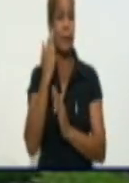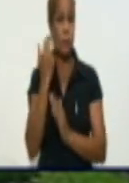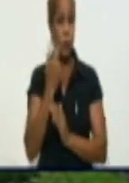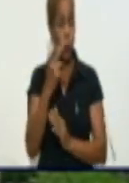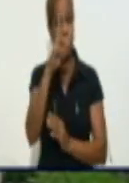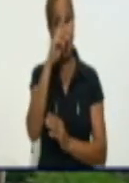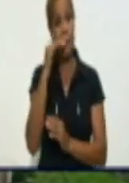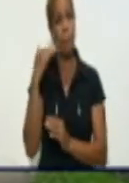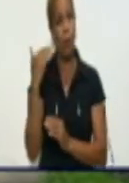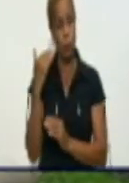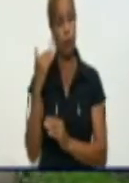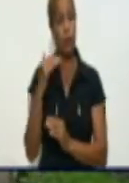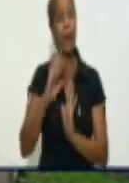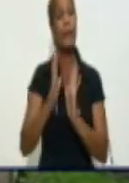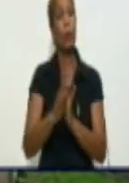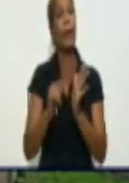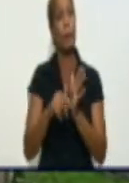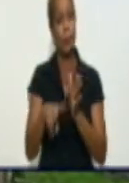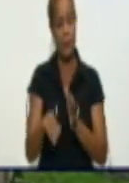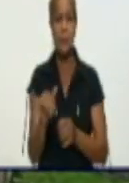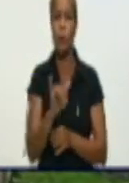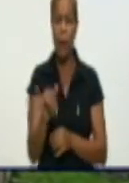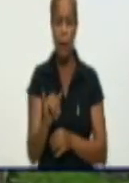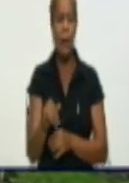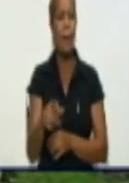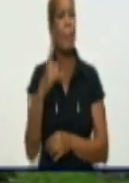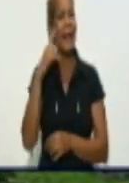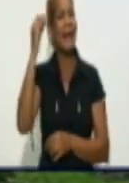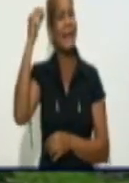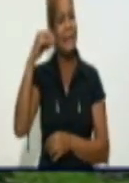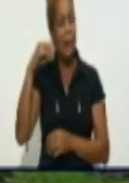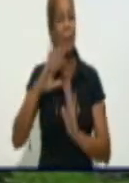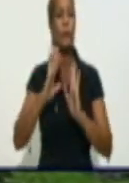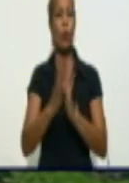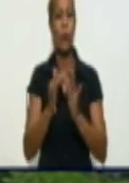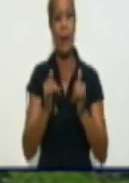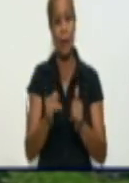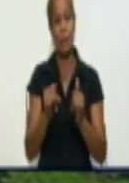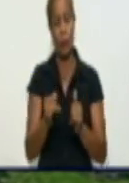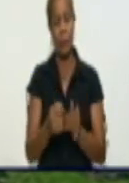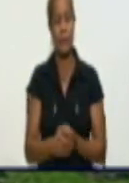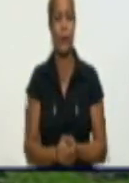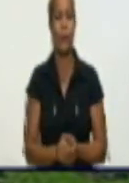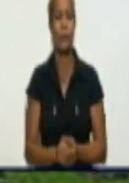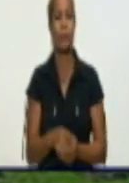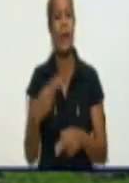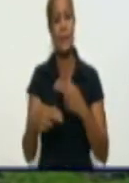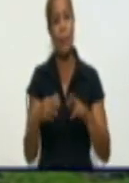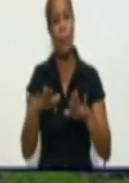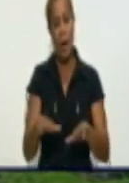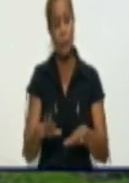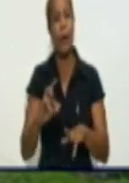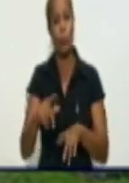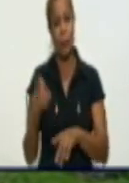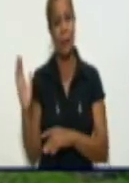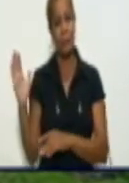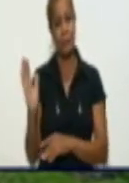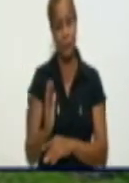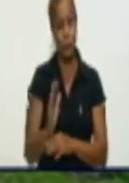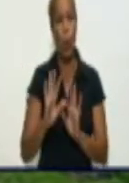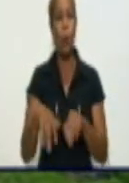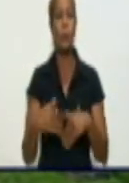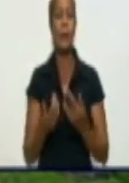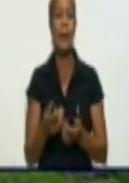nuestra provincia para que también reciba el mensaje de nuestro panel informativo. Hacemos una pausa. Al retorno estaremos conversando con el